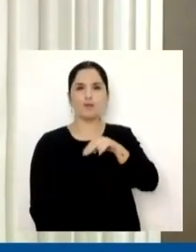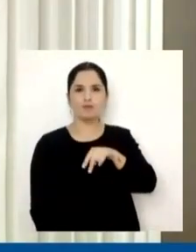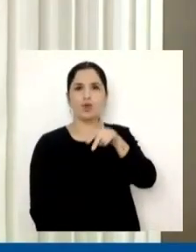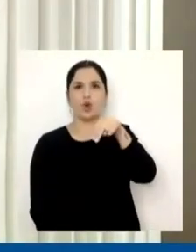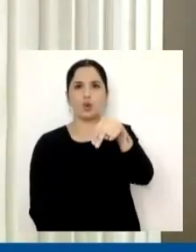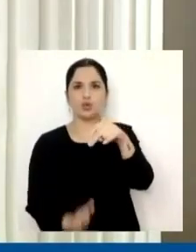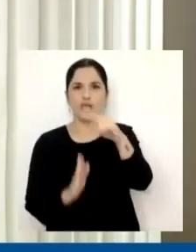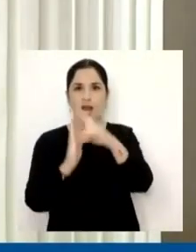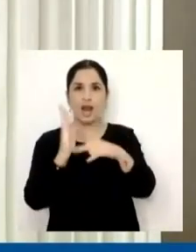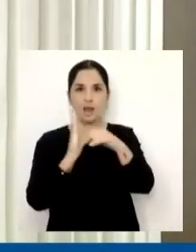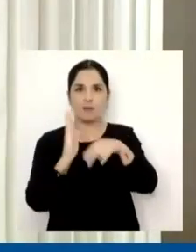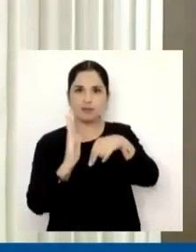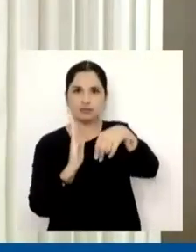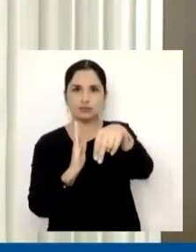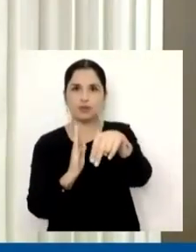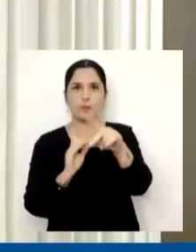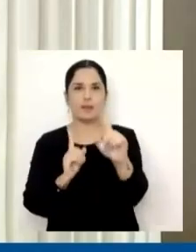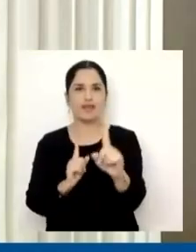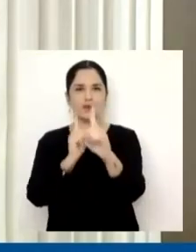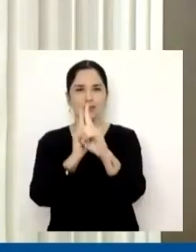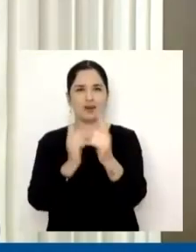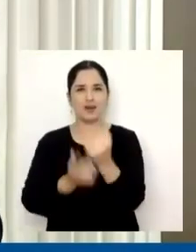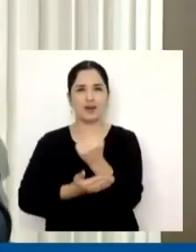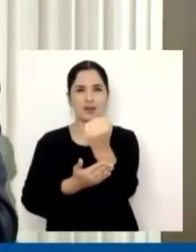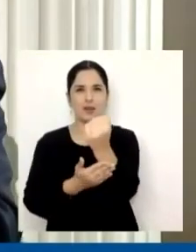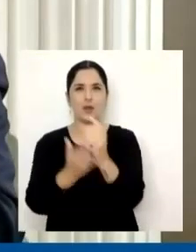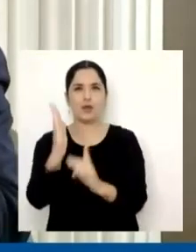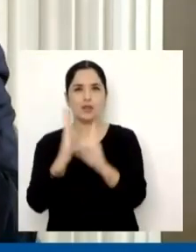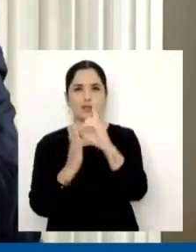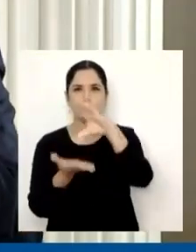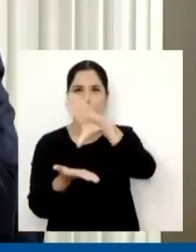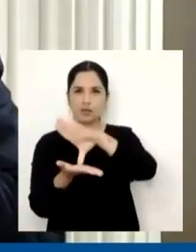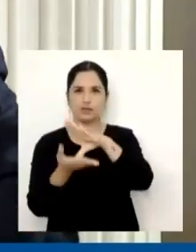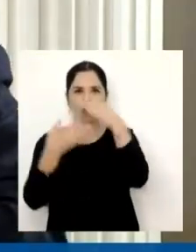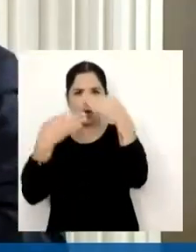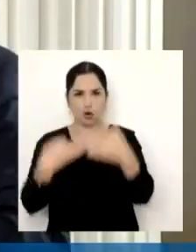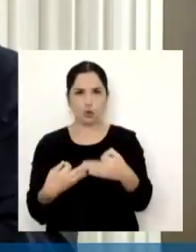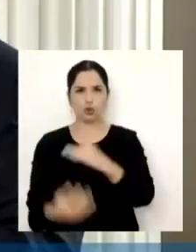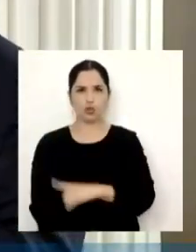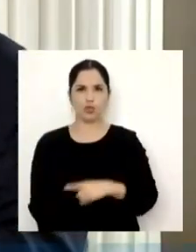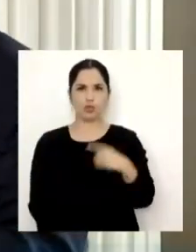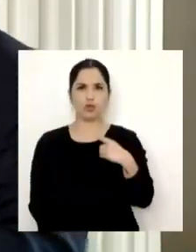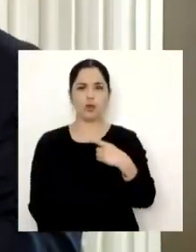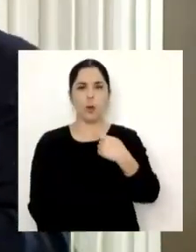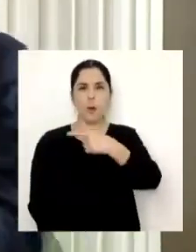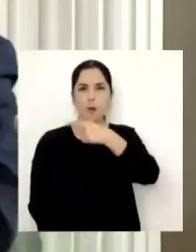colaboración por el desarrollo de un país más justo, más digno para todos y todas. Muchísimas gracias y felicitaciones.